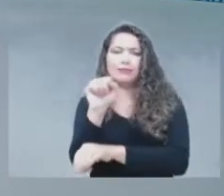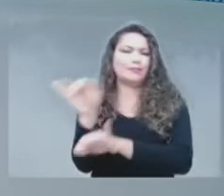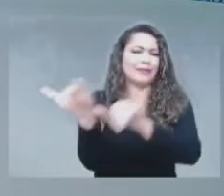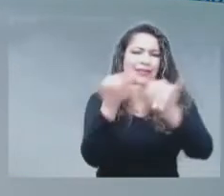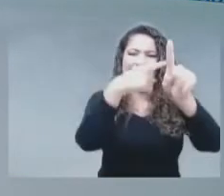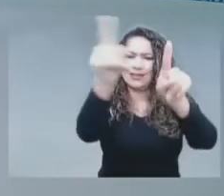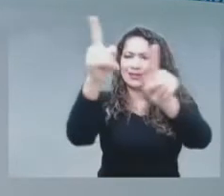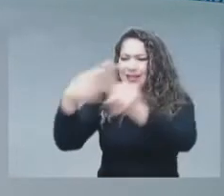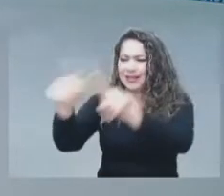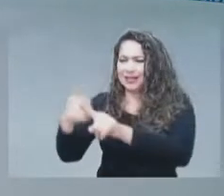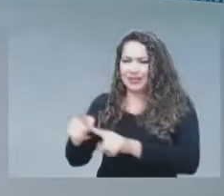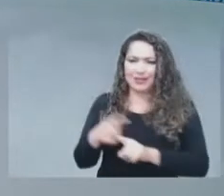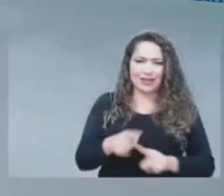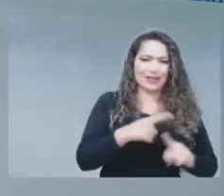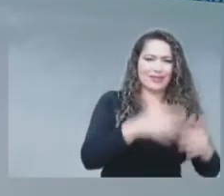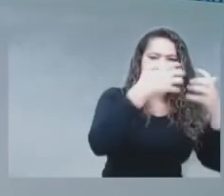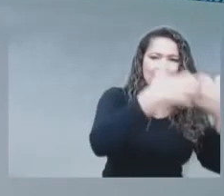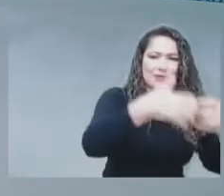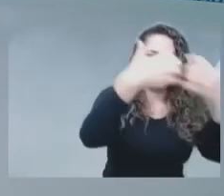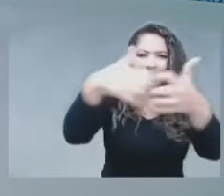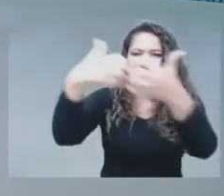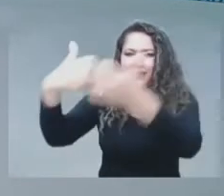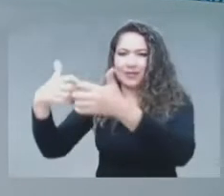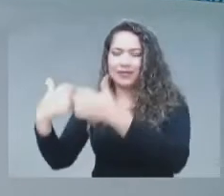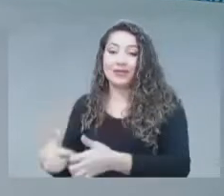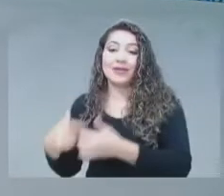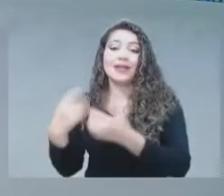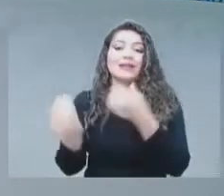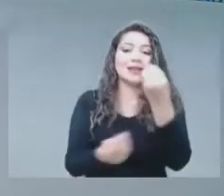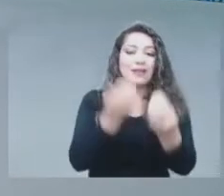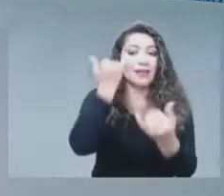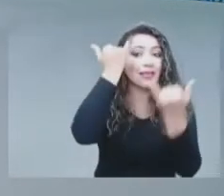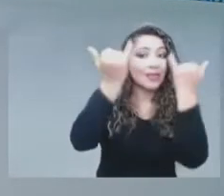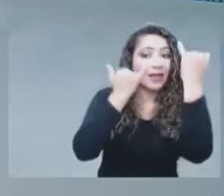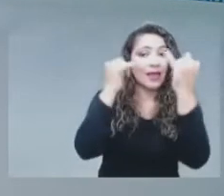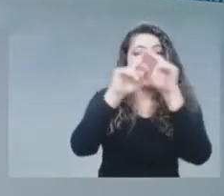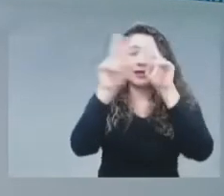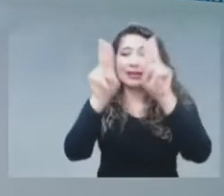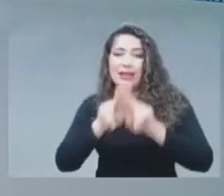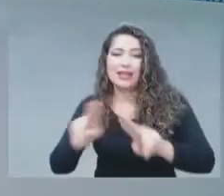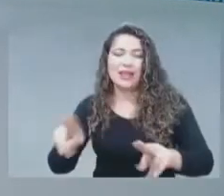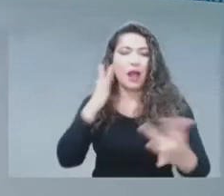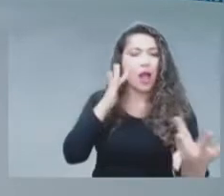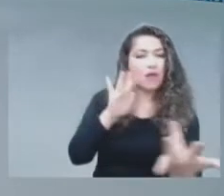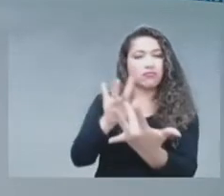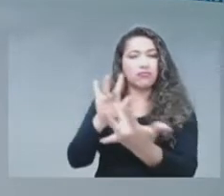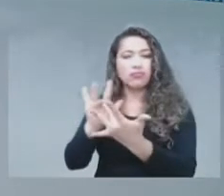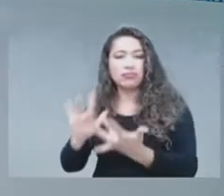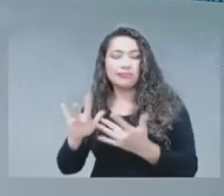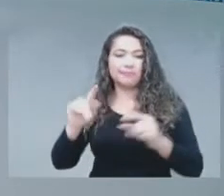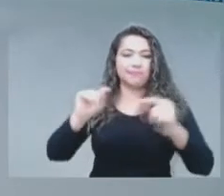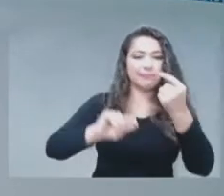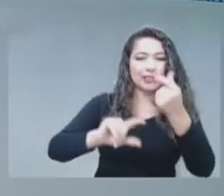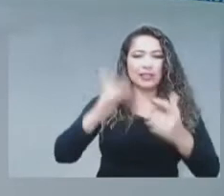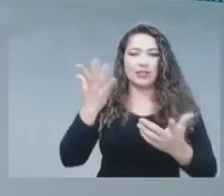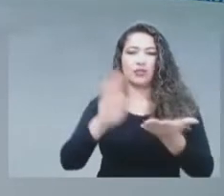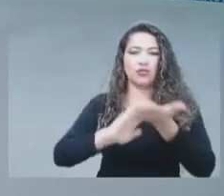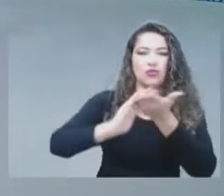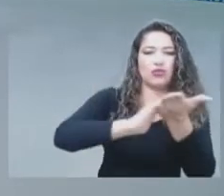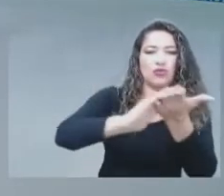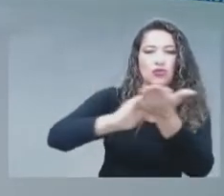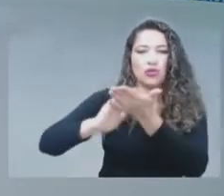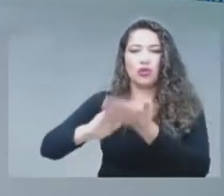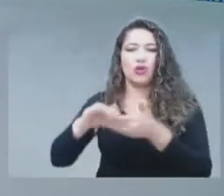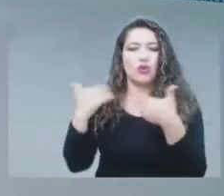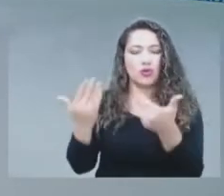para la industria, para los operadores, poder diseñar ese tipo de soluciones específicas que requieren